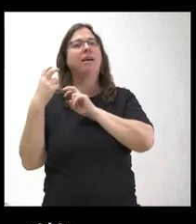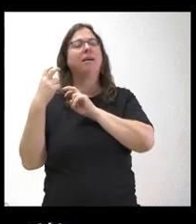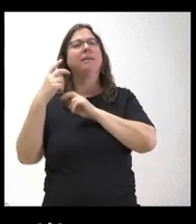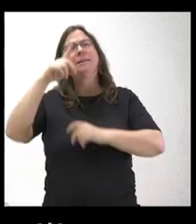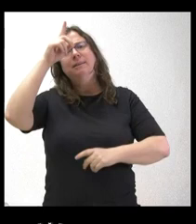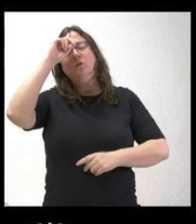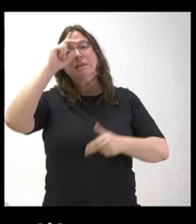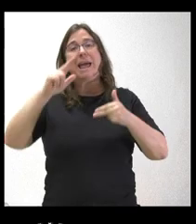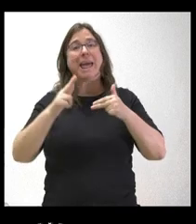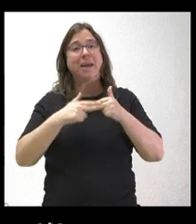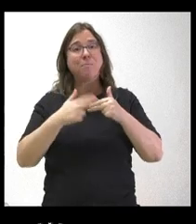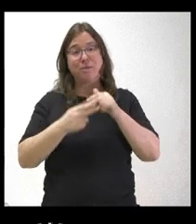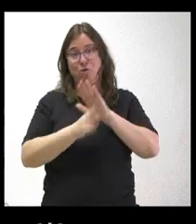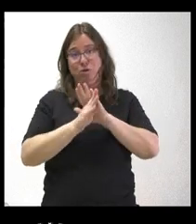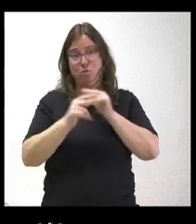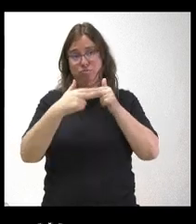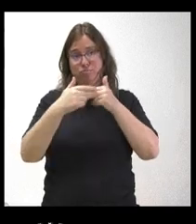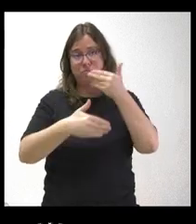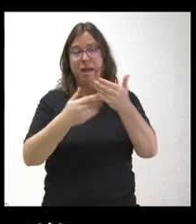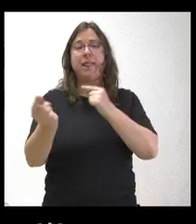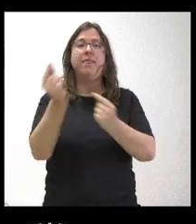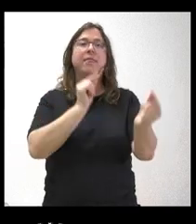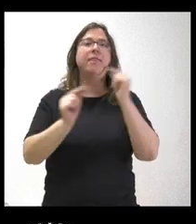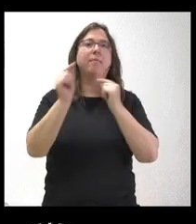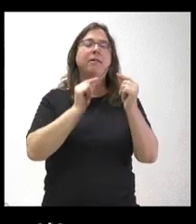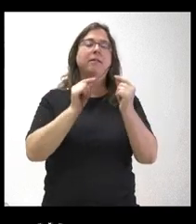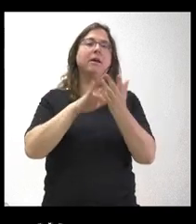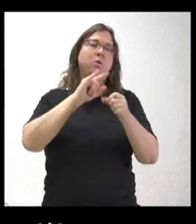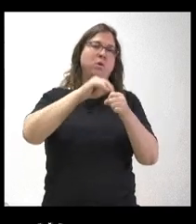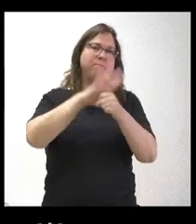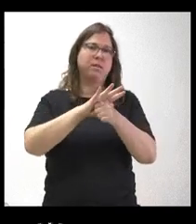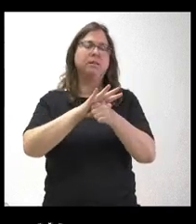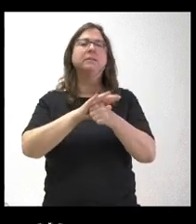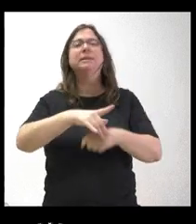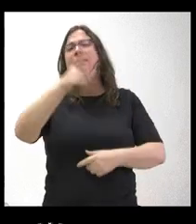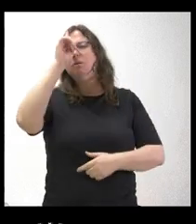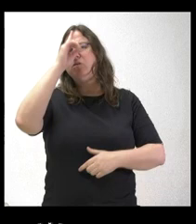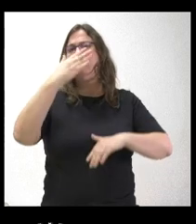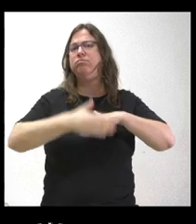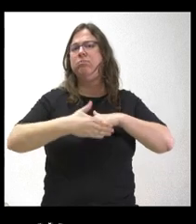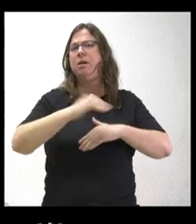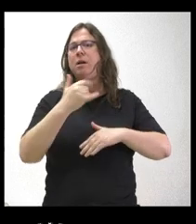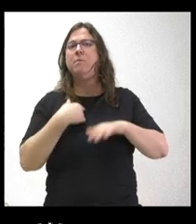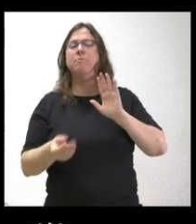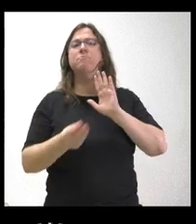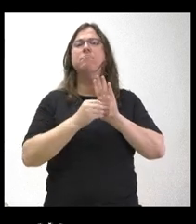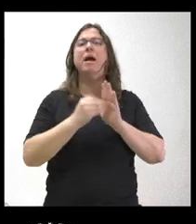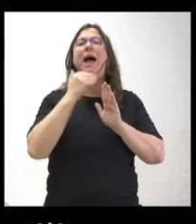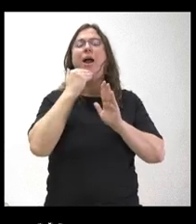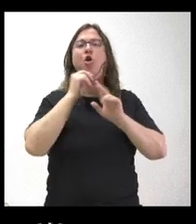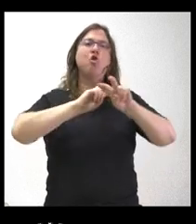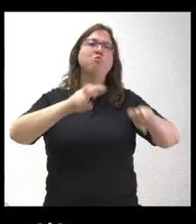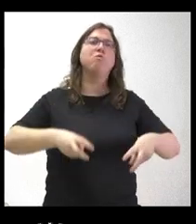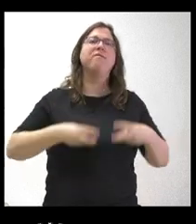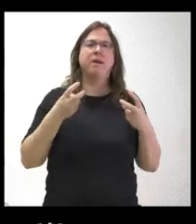de las enmiendas que siguen vivas y que van a llegar al debate del lunes y el martes. No sé si ve margen para incorporar alguna modificación de las que